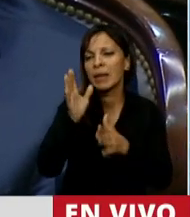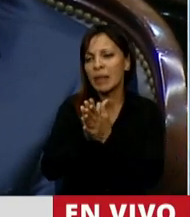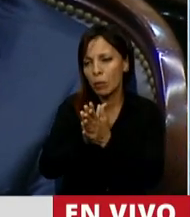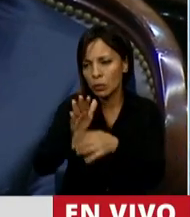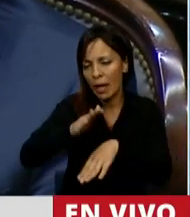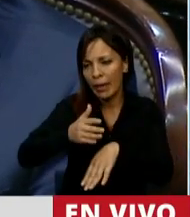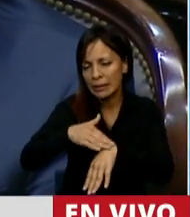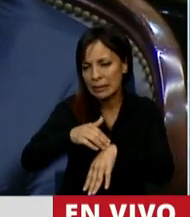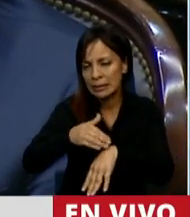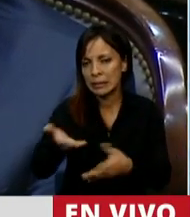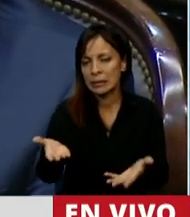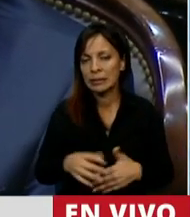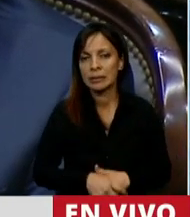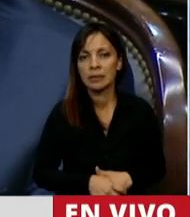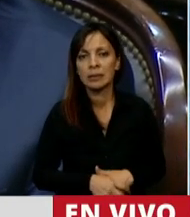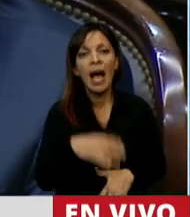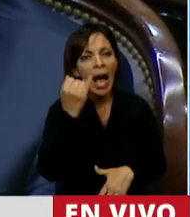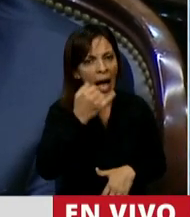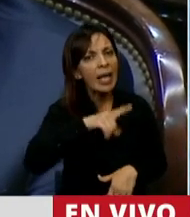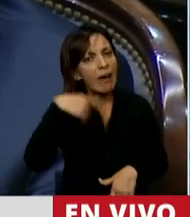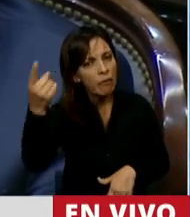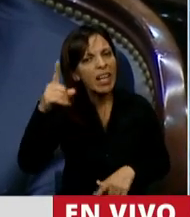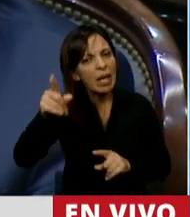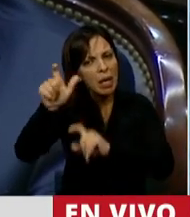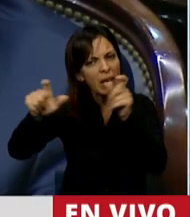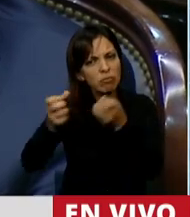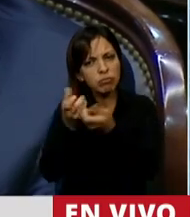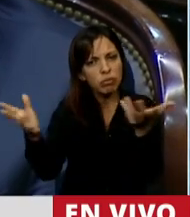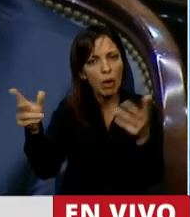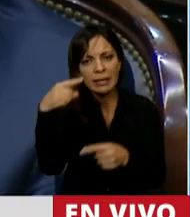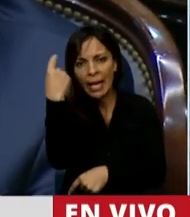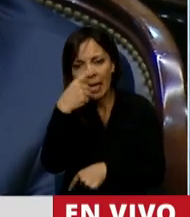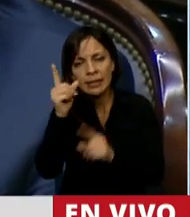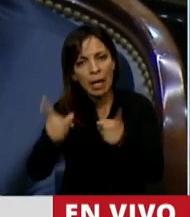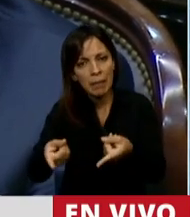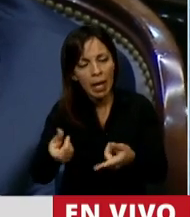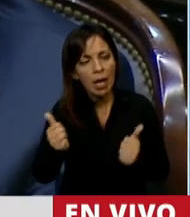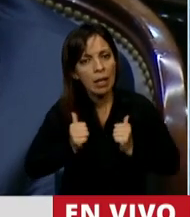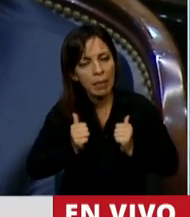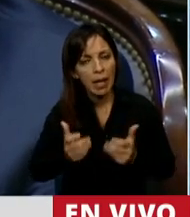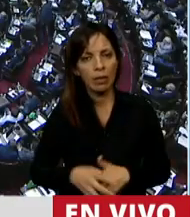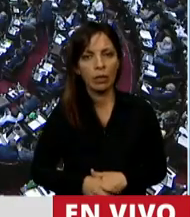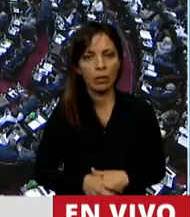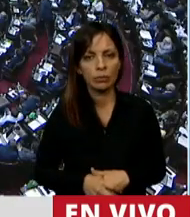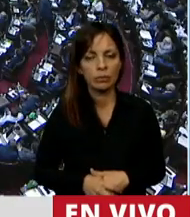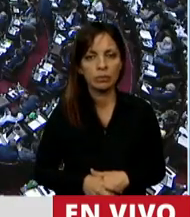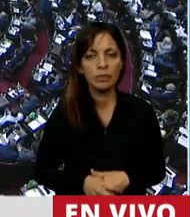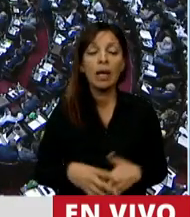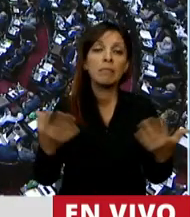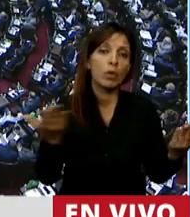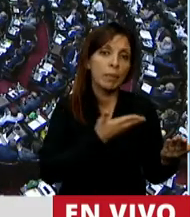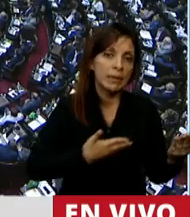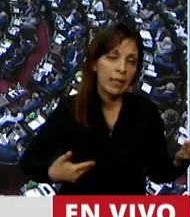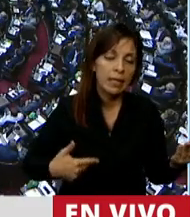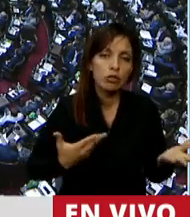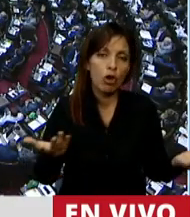hay una marea celeste que también está afuera y que también está haciendo esta vigilia. Mire, presidente, y con